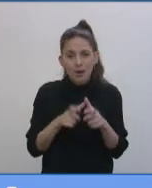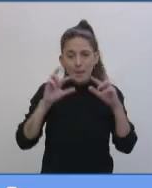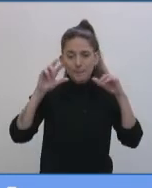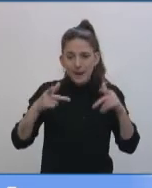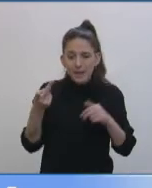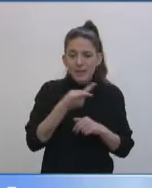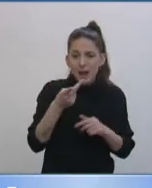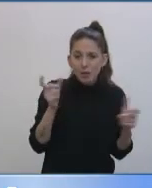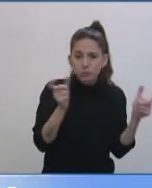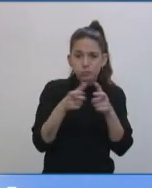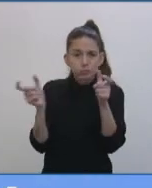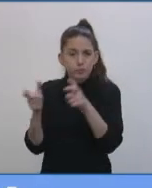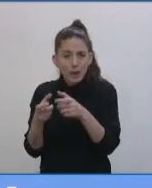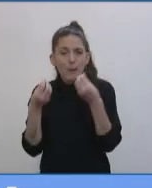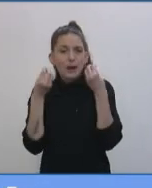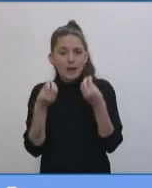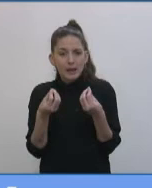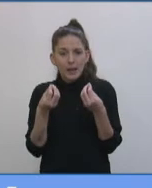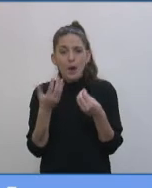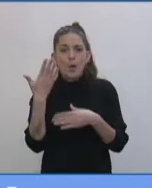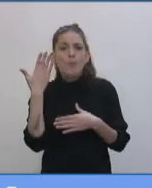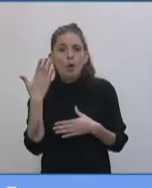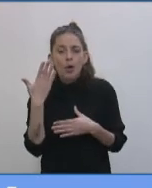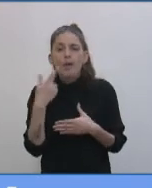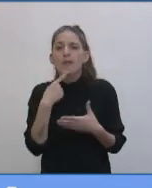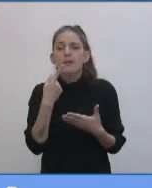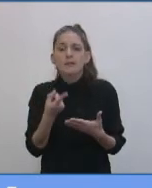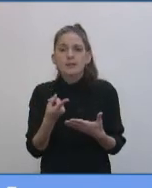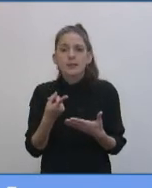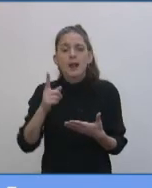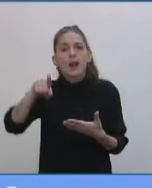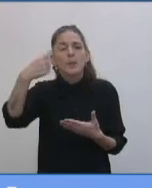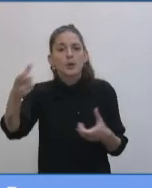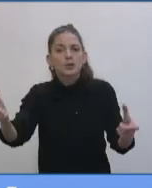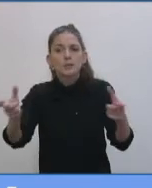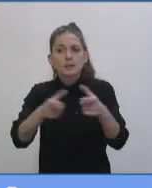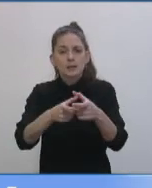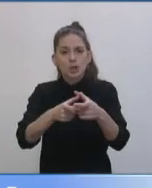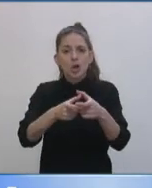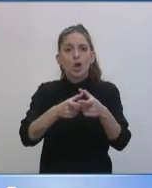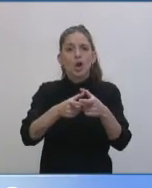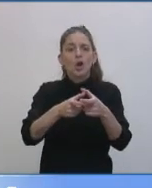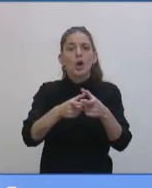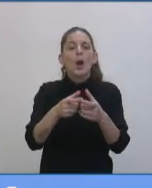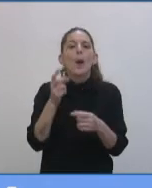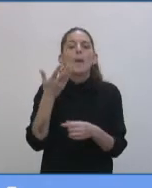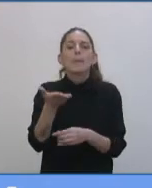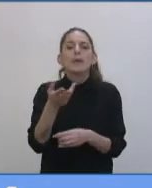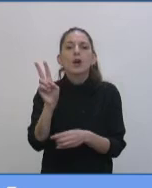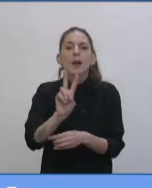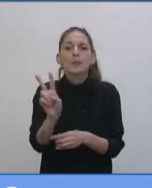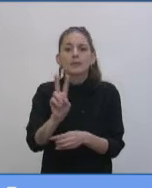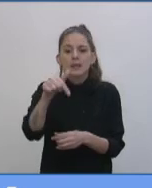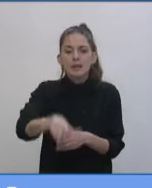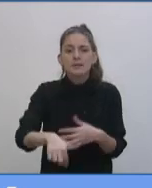de ambas comisiones para poder con dictamen en la próxima sesión, pido la preferencia de